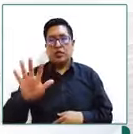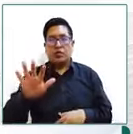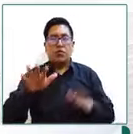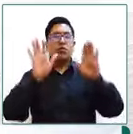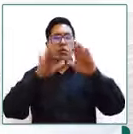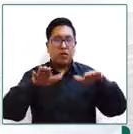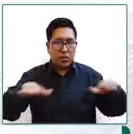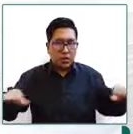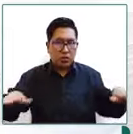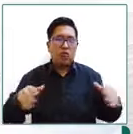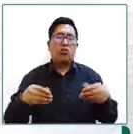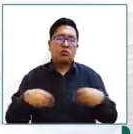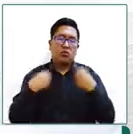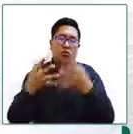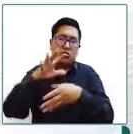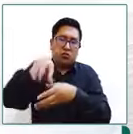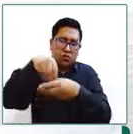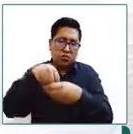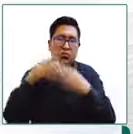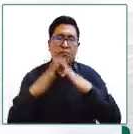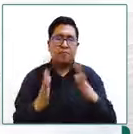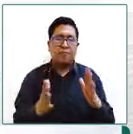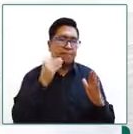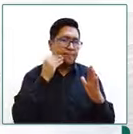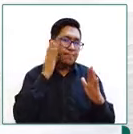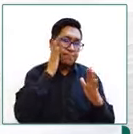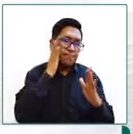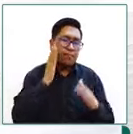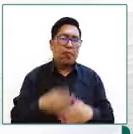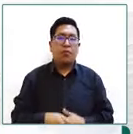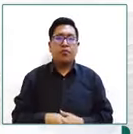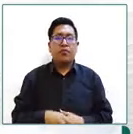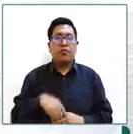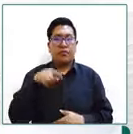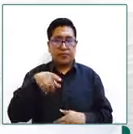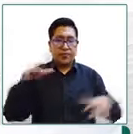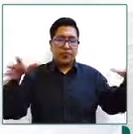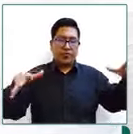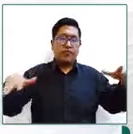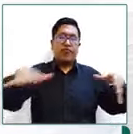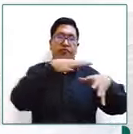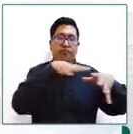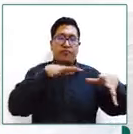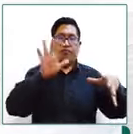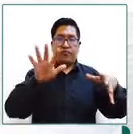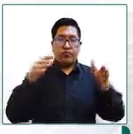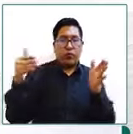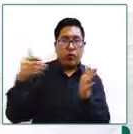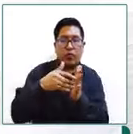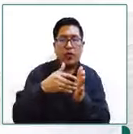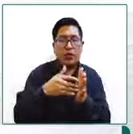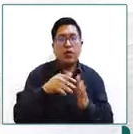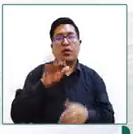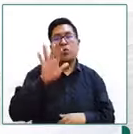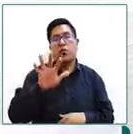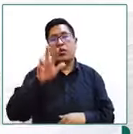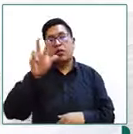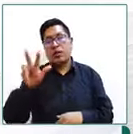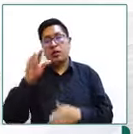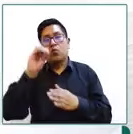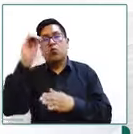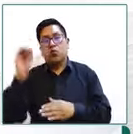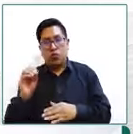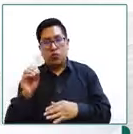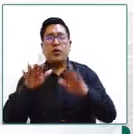adolescentes que deciden en centros de acogimiento de esta población 53% son niñas